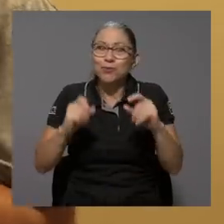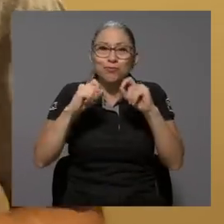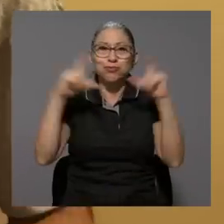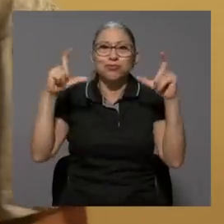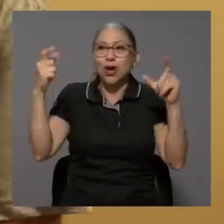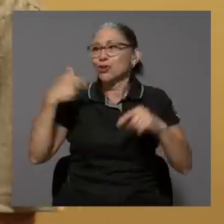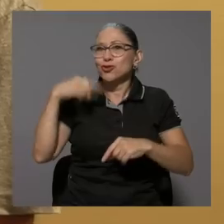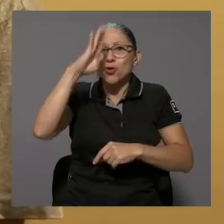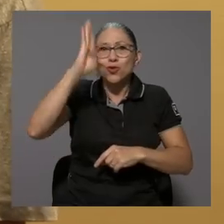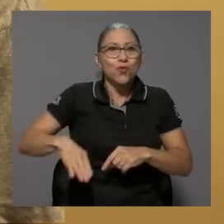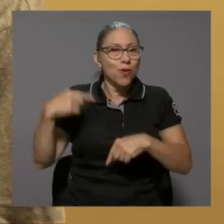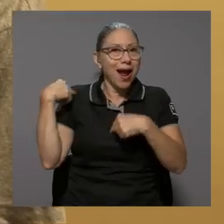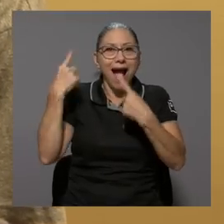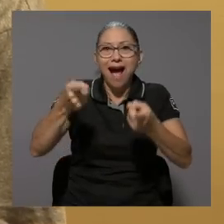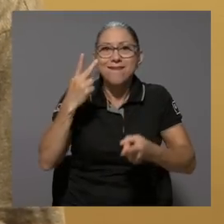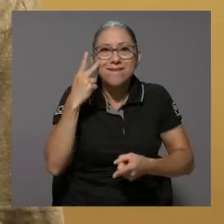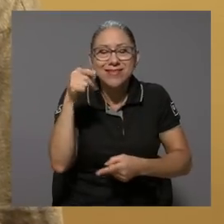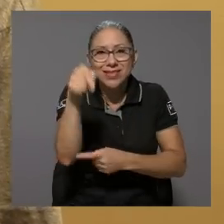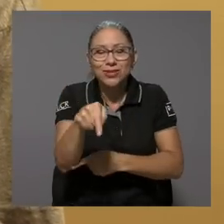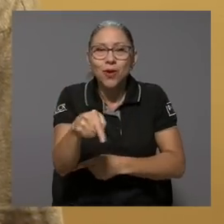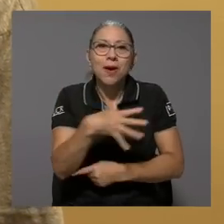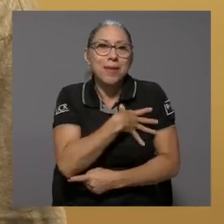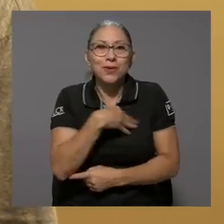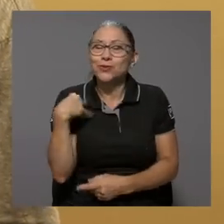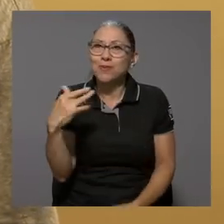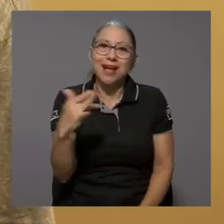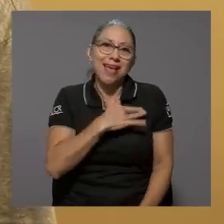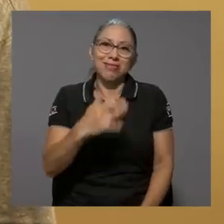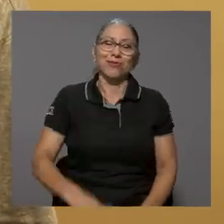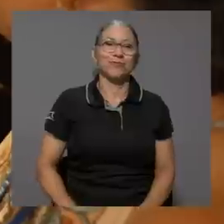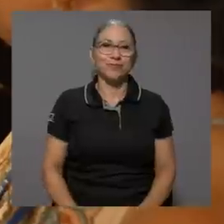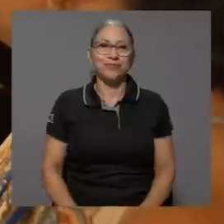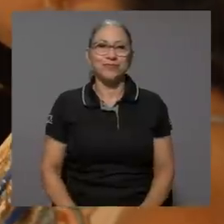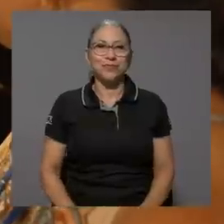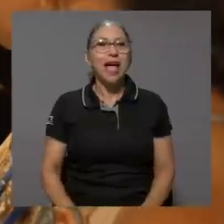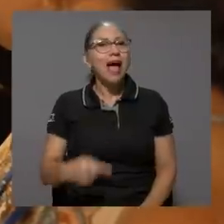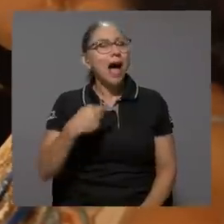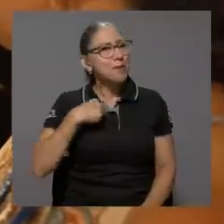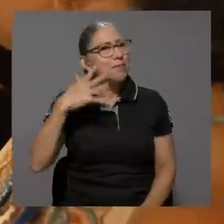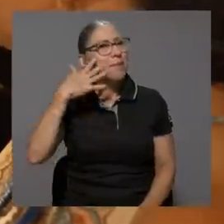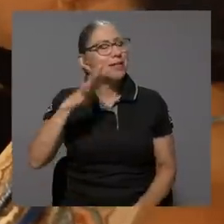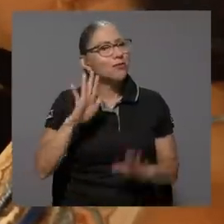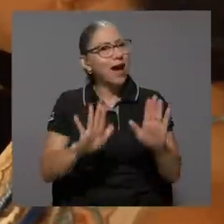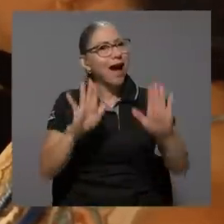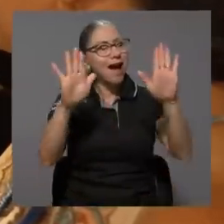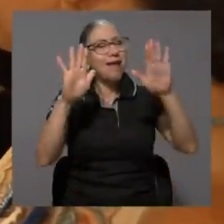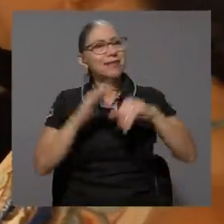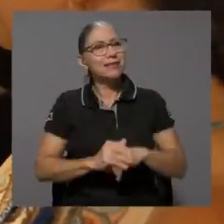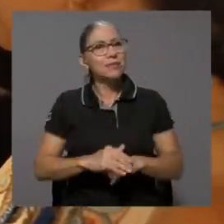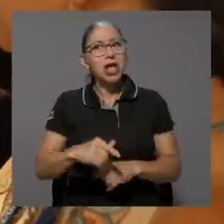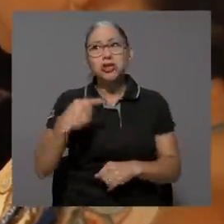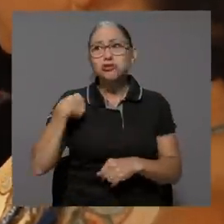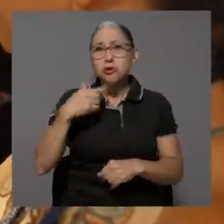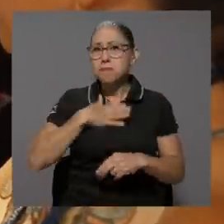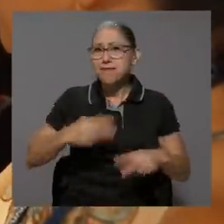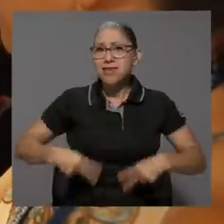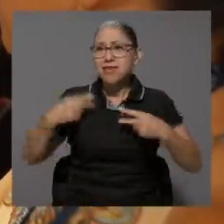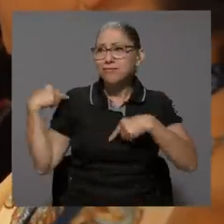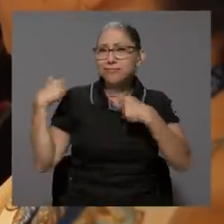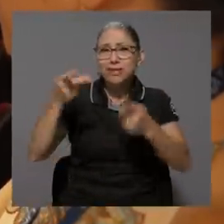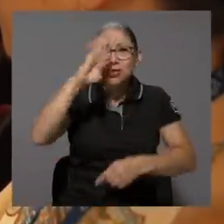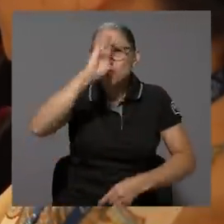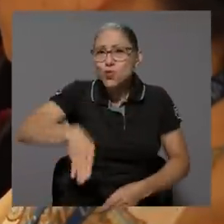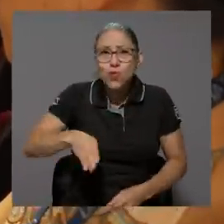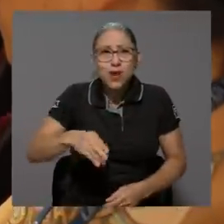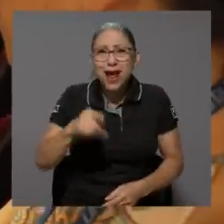Algo sorprendente porque nunca había estado en esto, me gustó, me encantó. Bueno, a mí me pareció muy fantástico porque nunca había